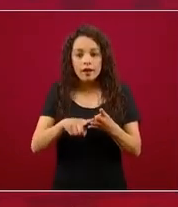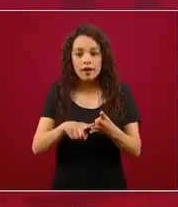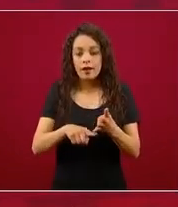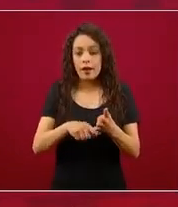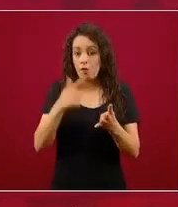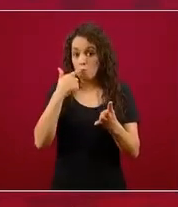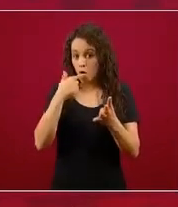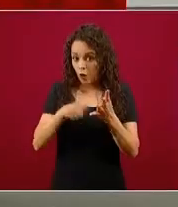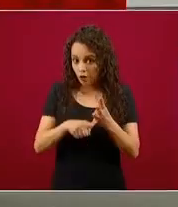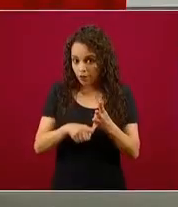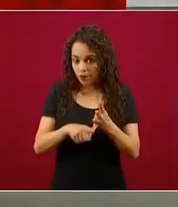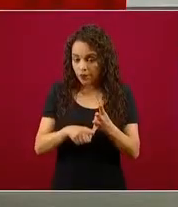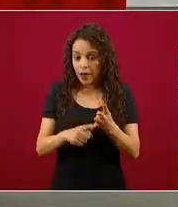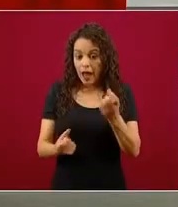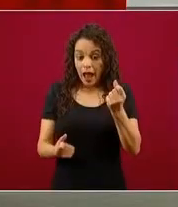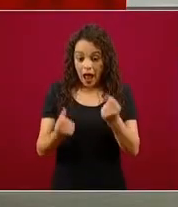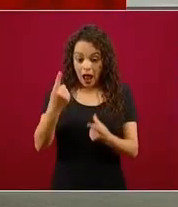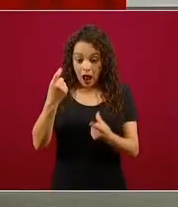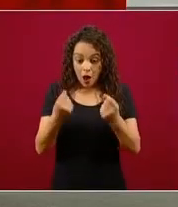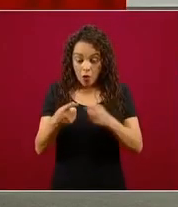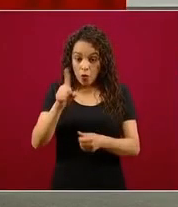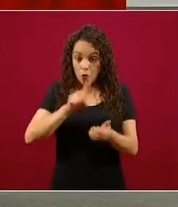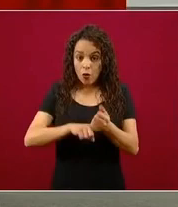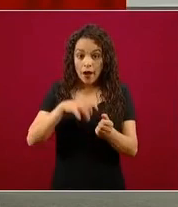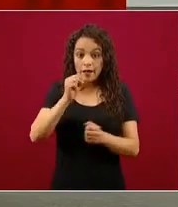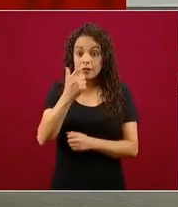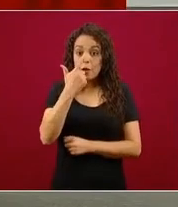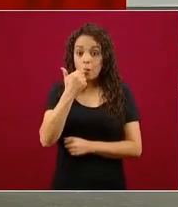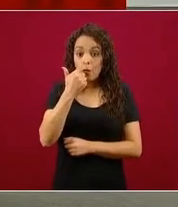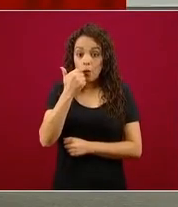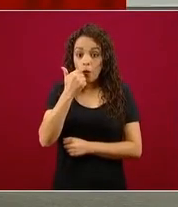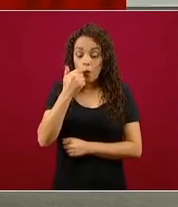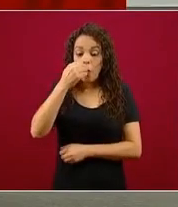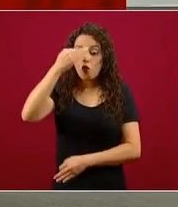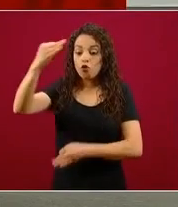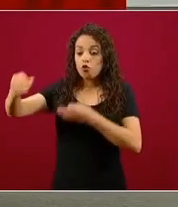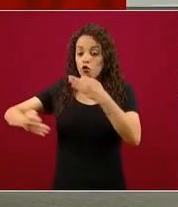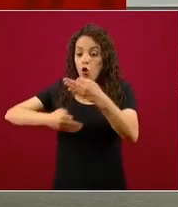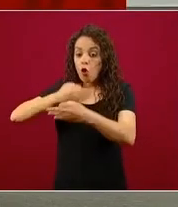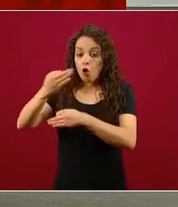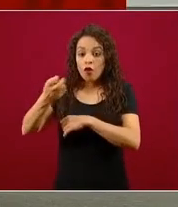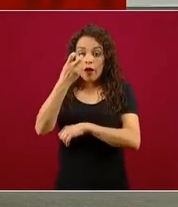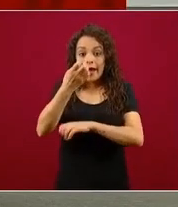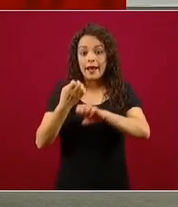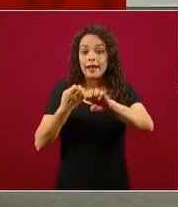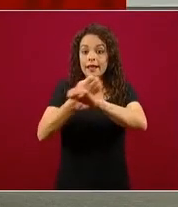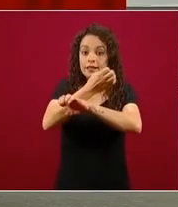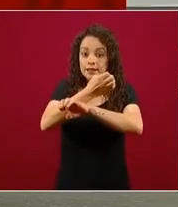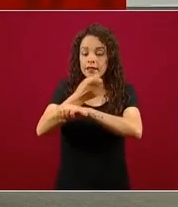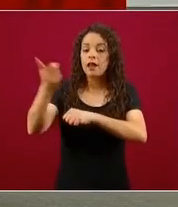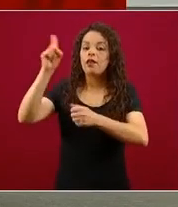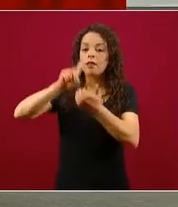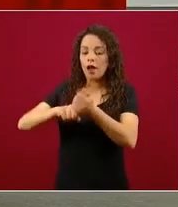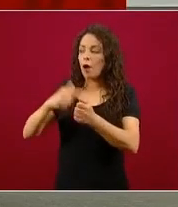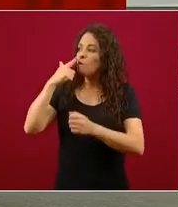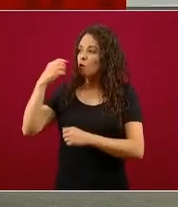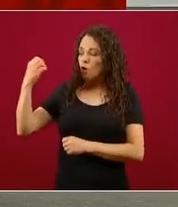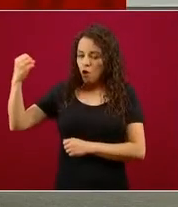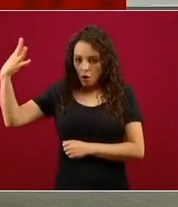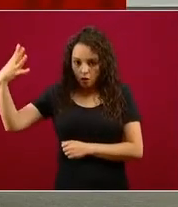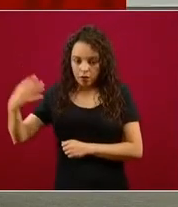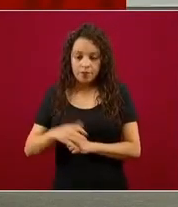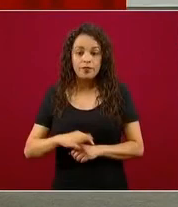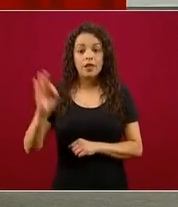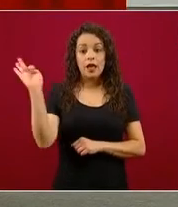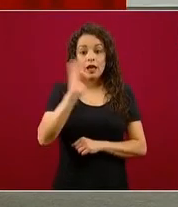todo el semáforo para ese estado era rojo. Si el más alto era naranja y había, por ejemplo,